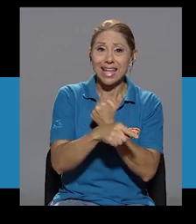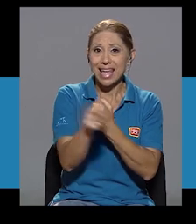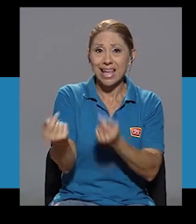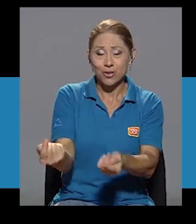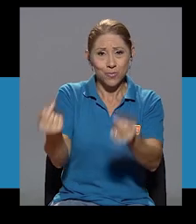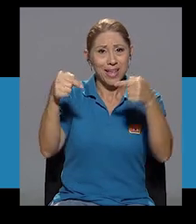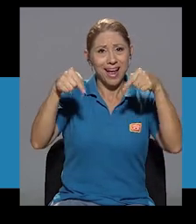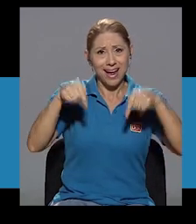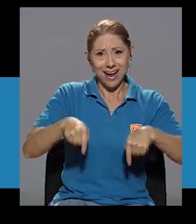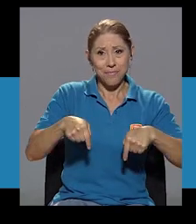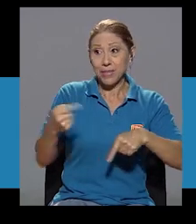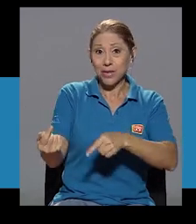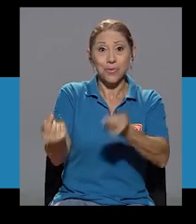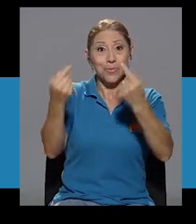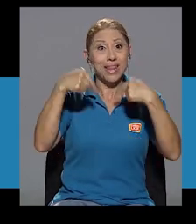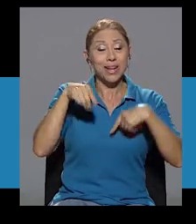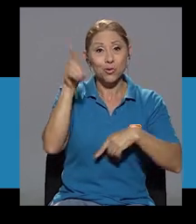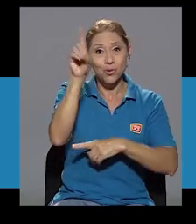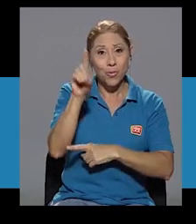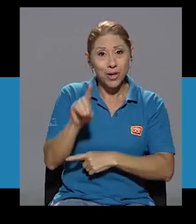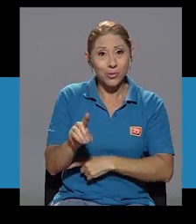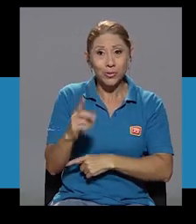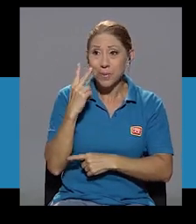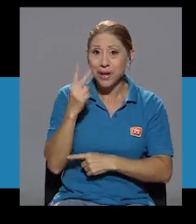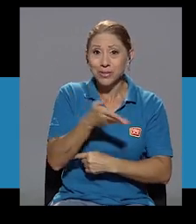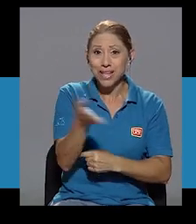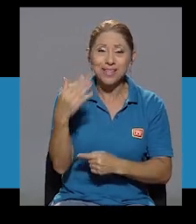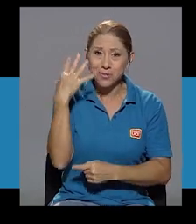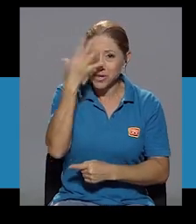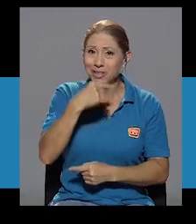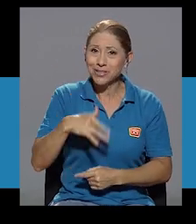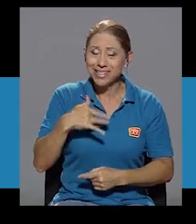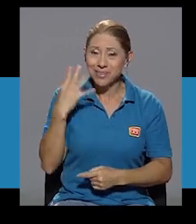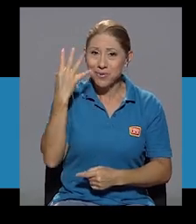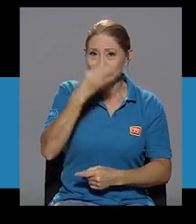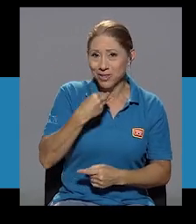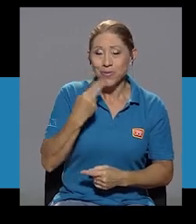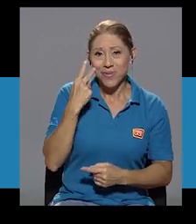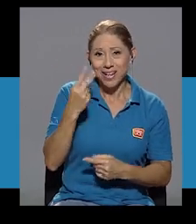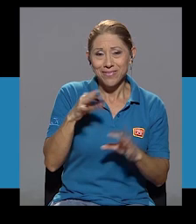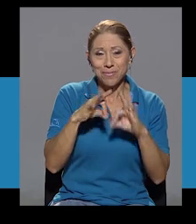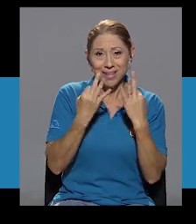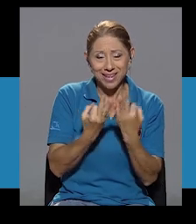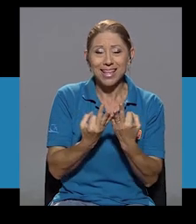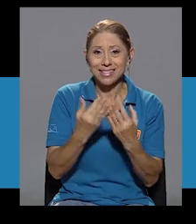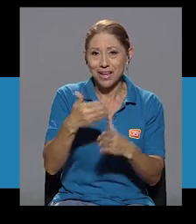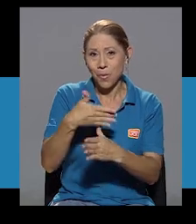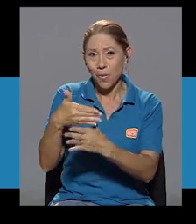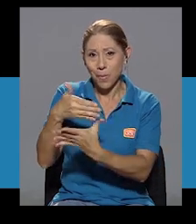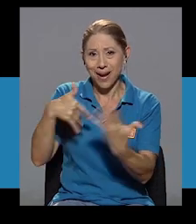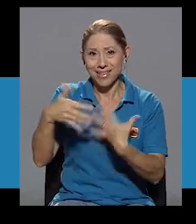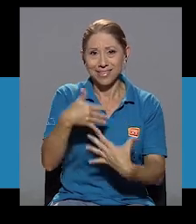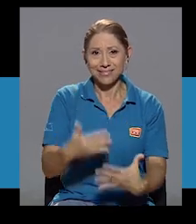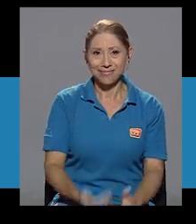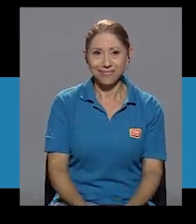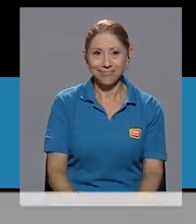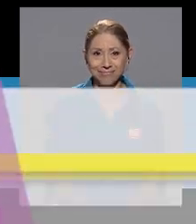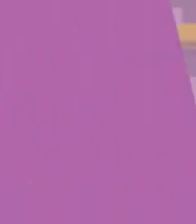vengan acá, en este caso que vienen acá los domingos. Es bonito, se siente bonito en el caso mío ver las familias que compartan.